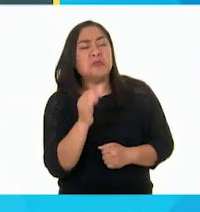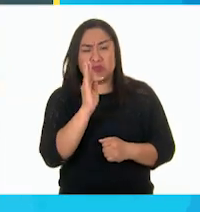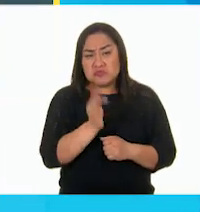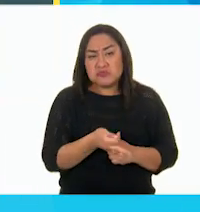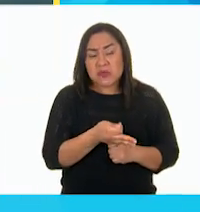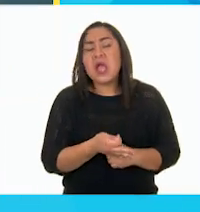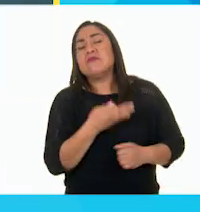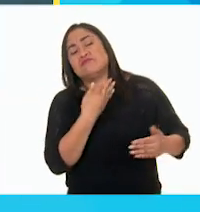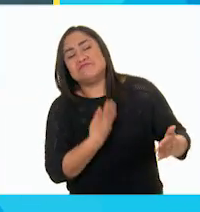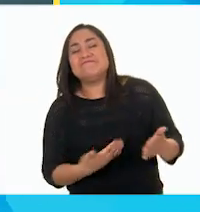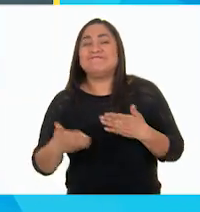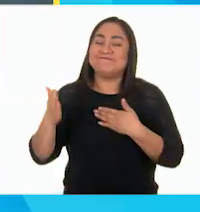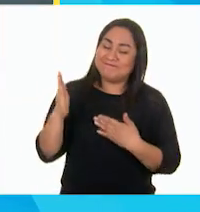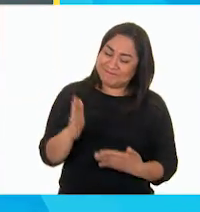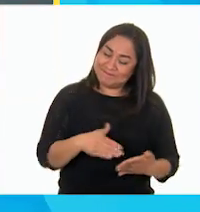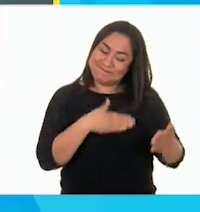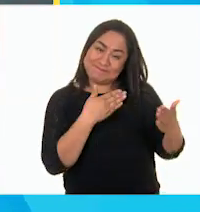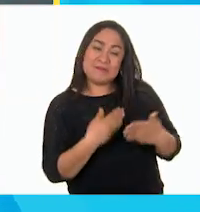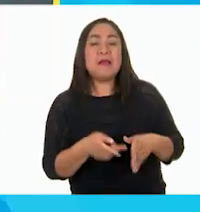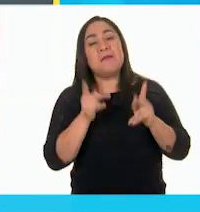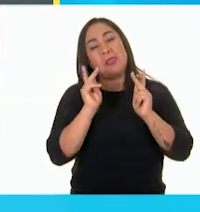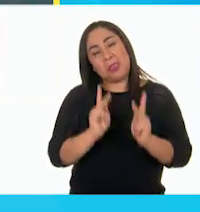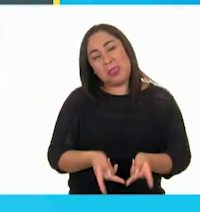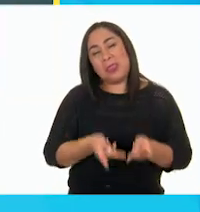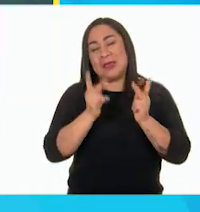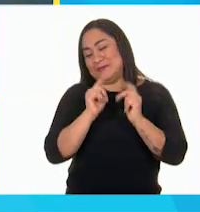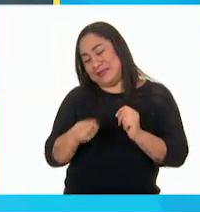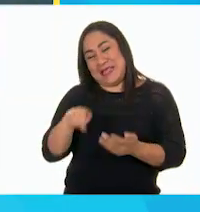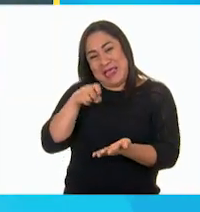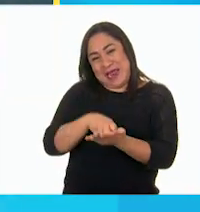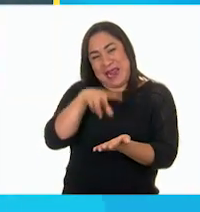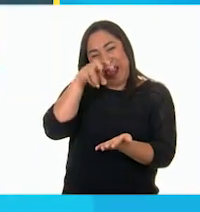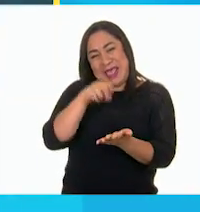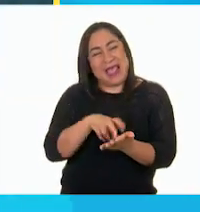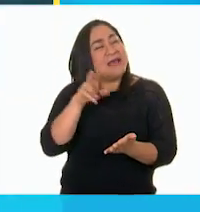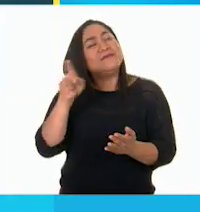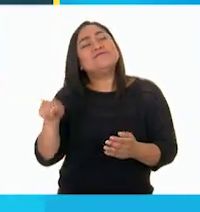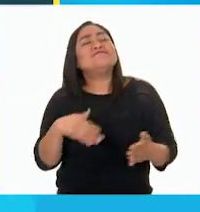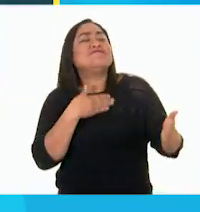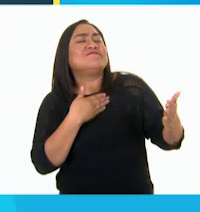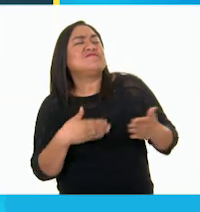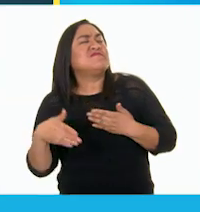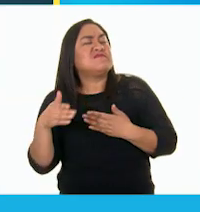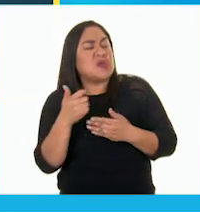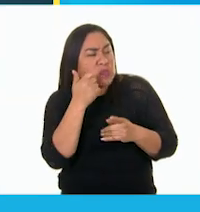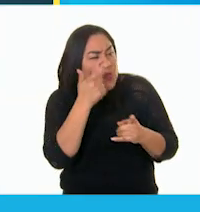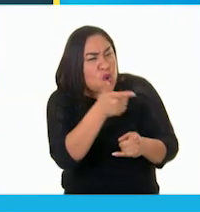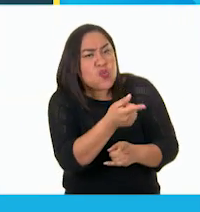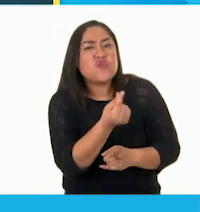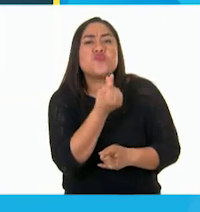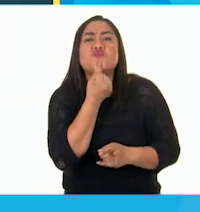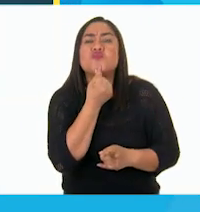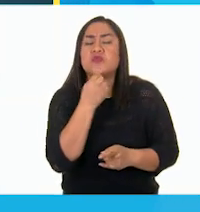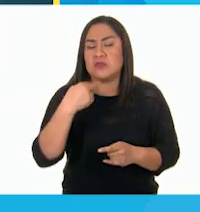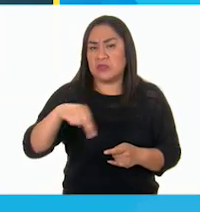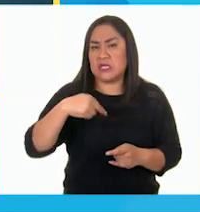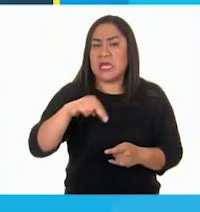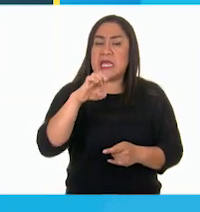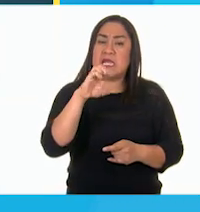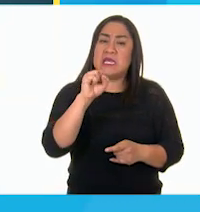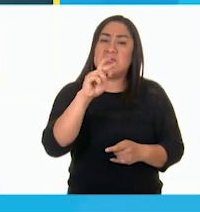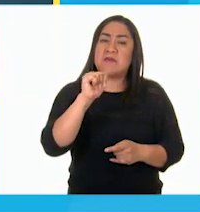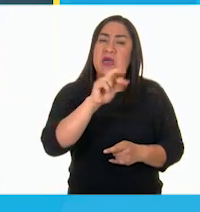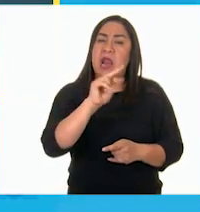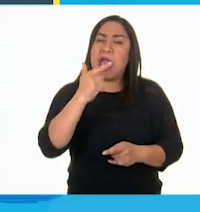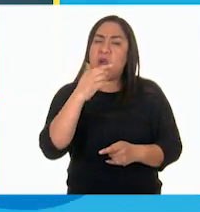Iba caminando muy tranquilo, platicando con el grillo, cuando se encontró con un niño llamado Espárrago. Y le